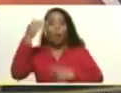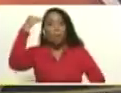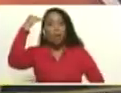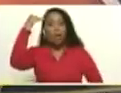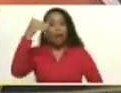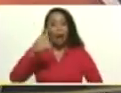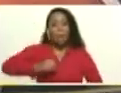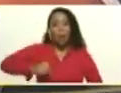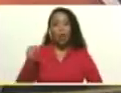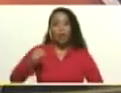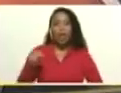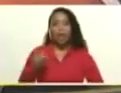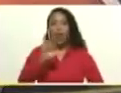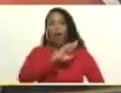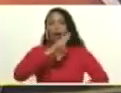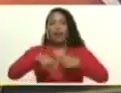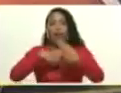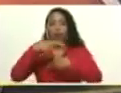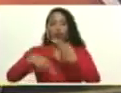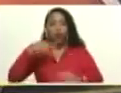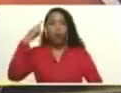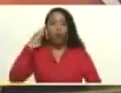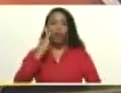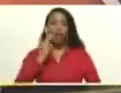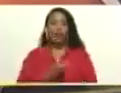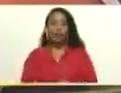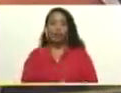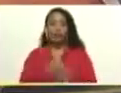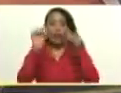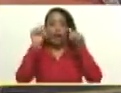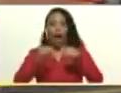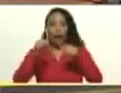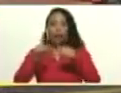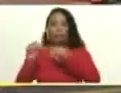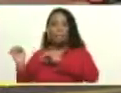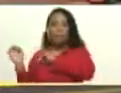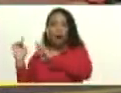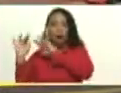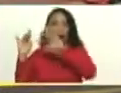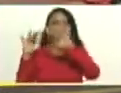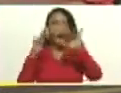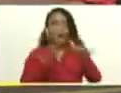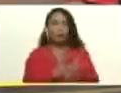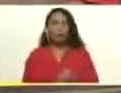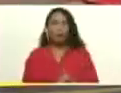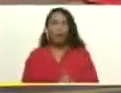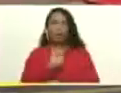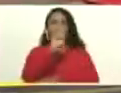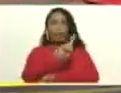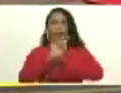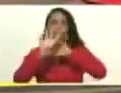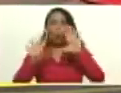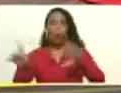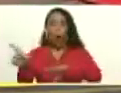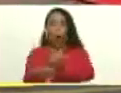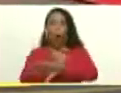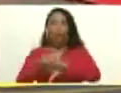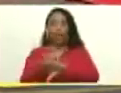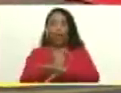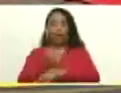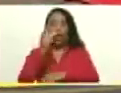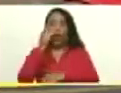militar y policial de la revolución bolivariana. Aquí estamos. Bueno, los 19 gobernadores